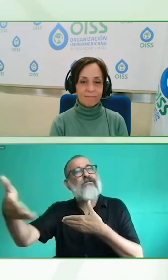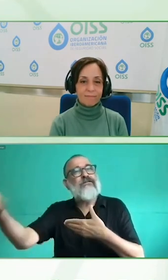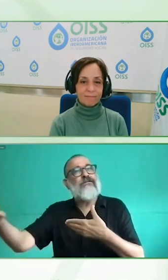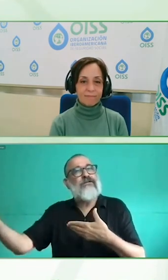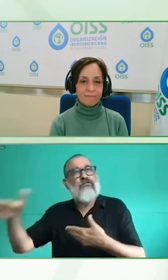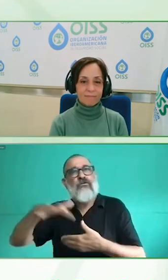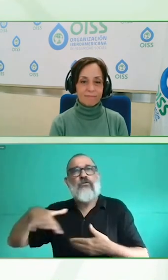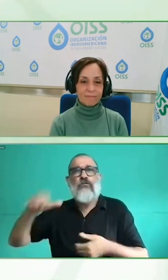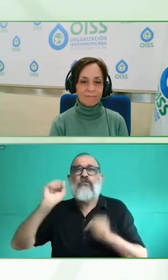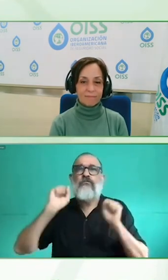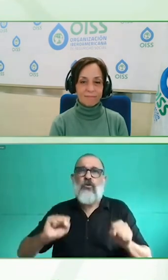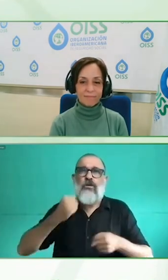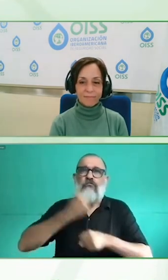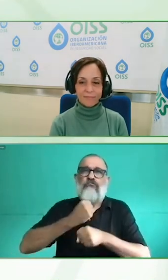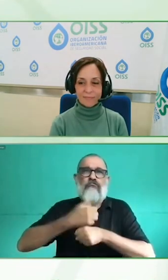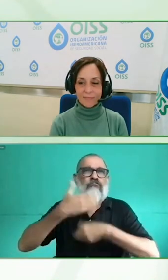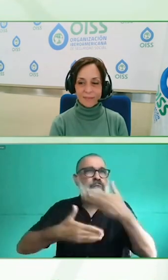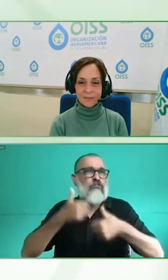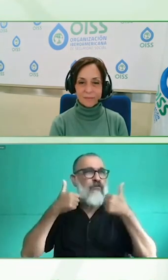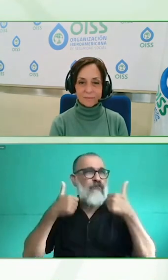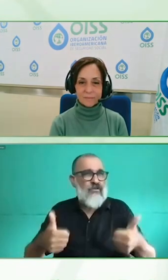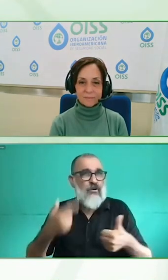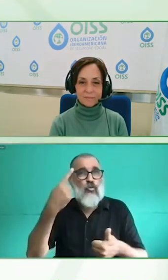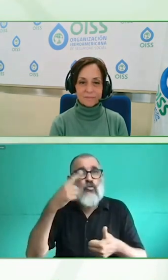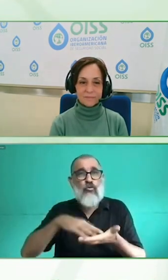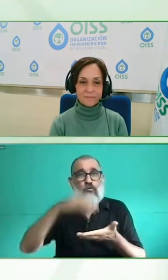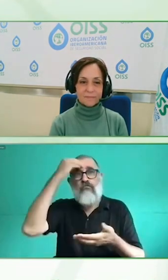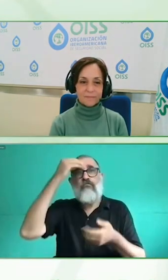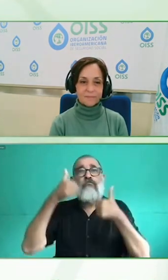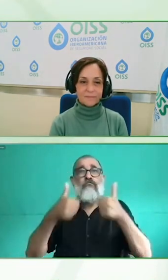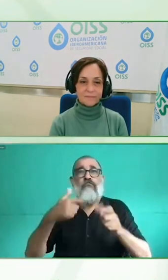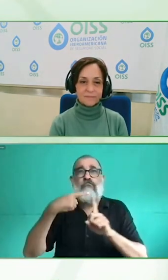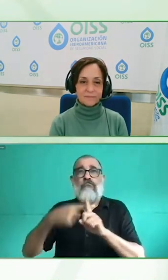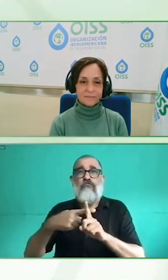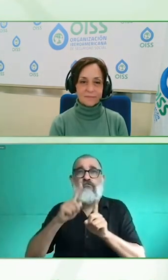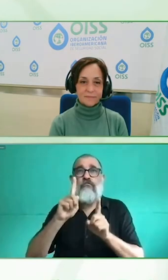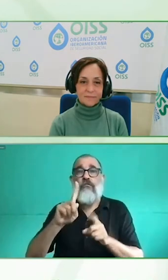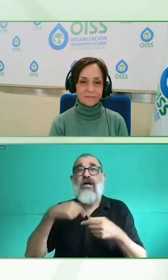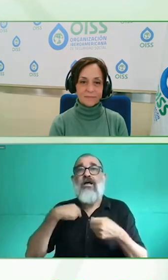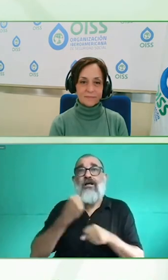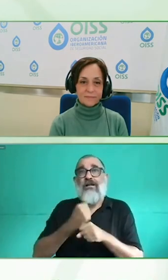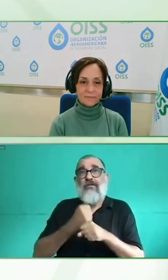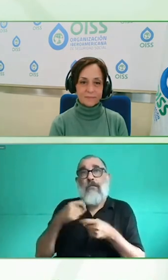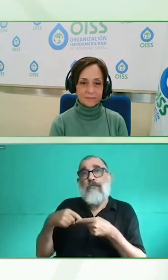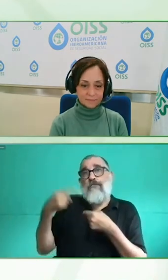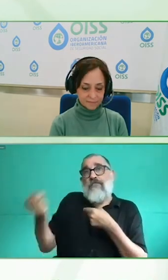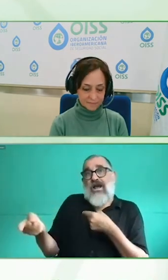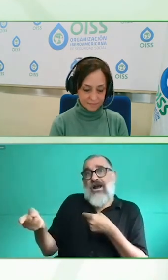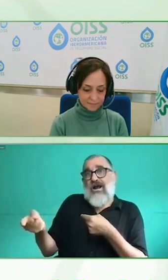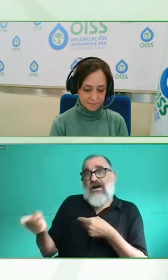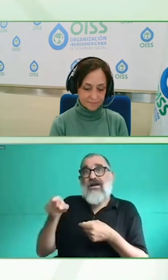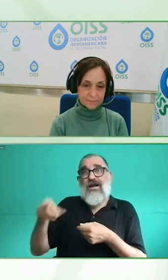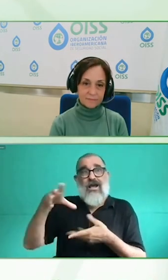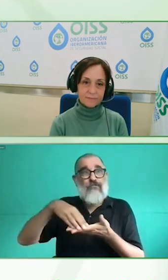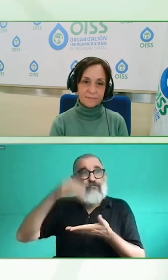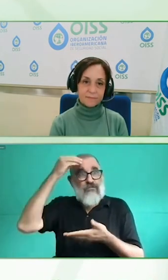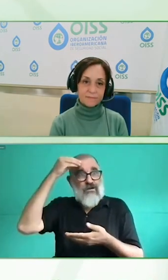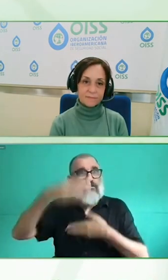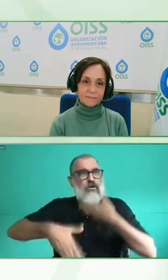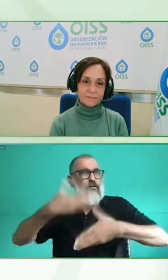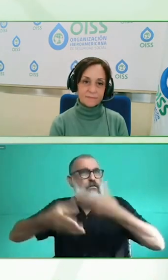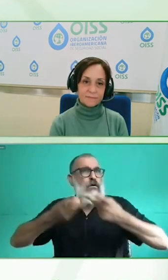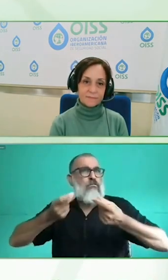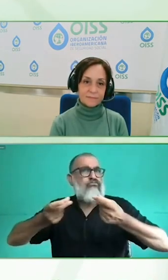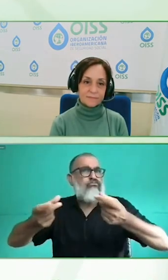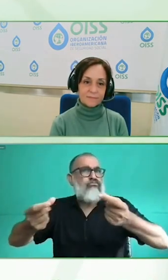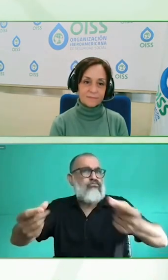Excelente, buenísima la experiencia que comentas. Y hablando de extremos, ahora me voy a al extremo de la